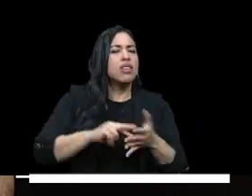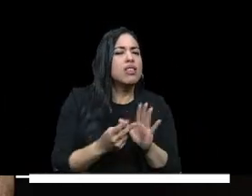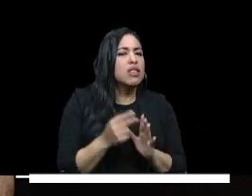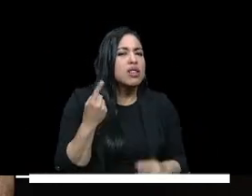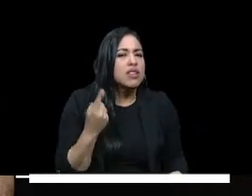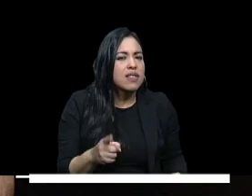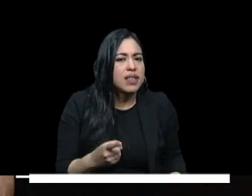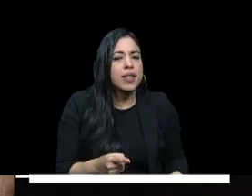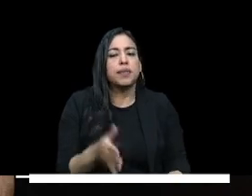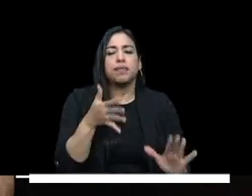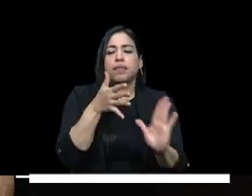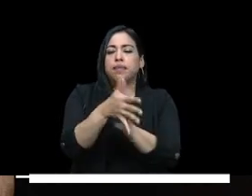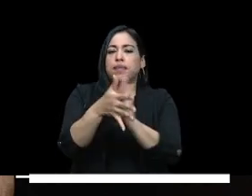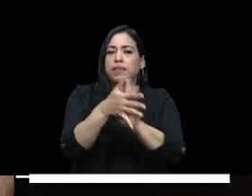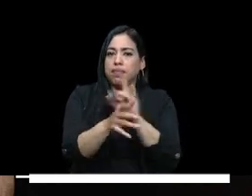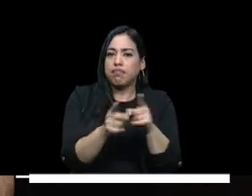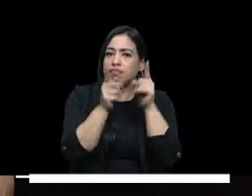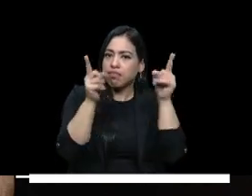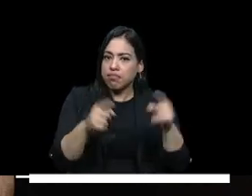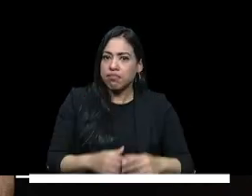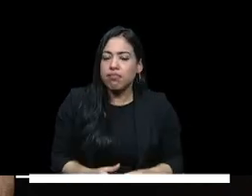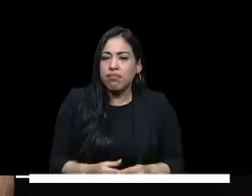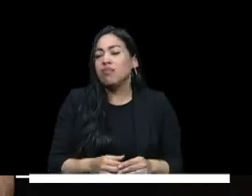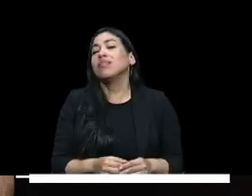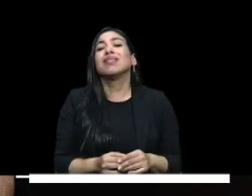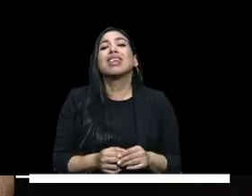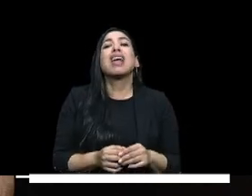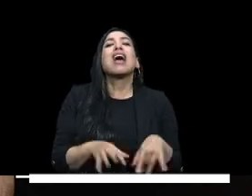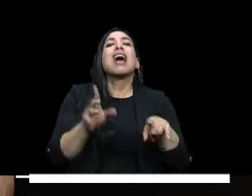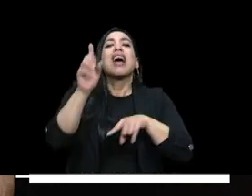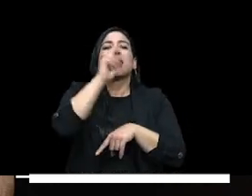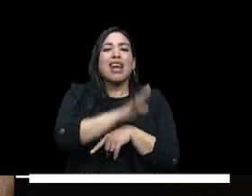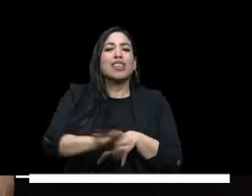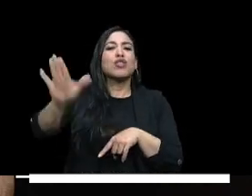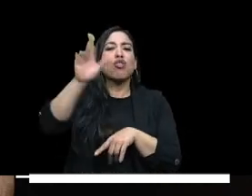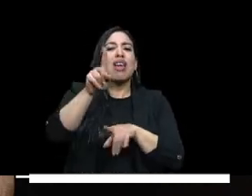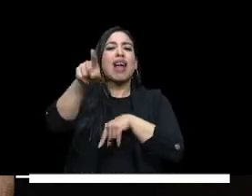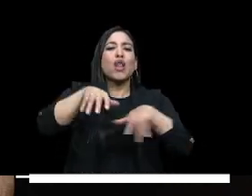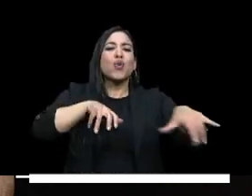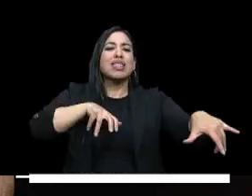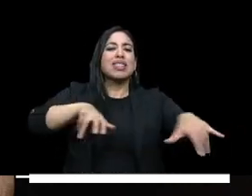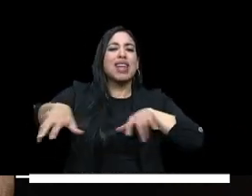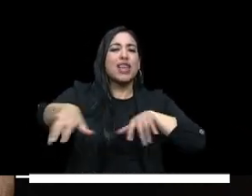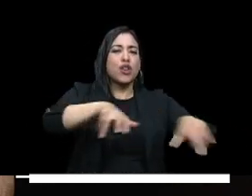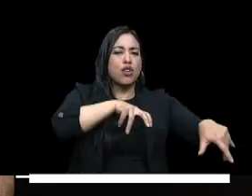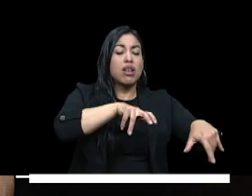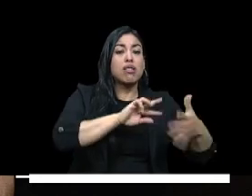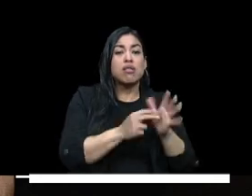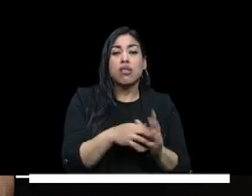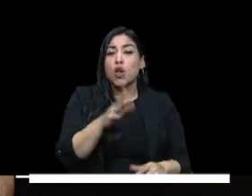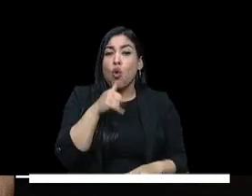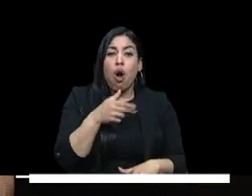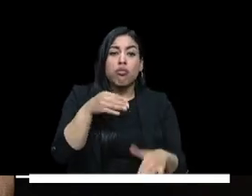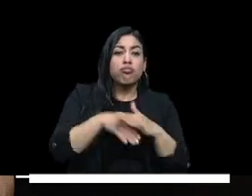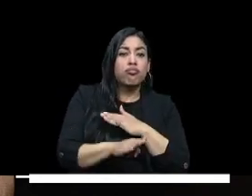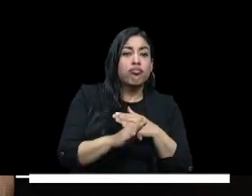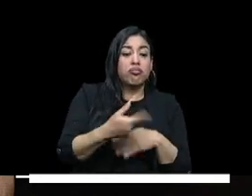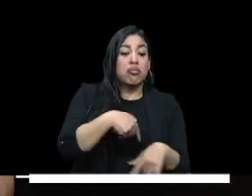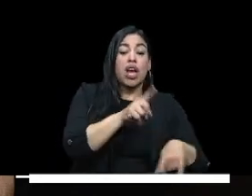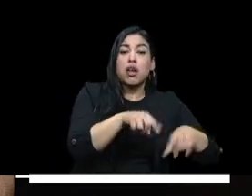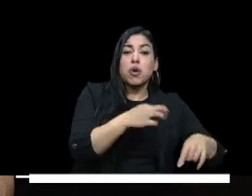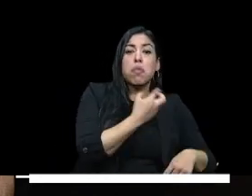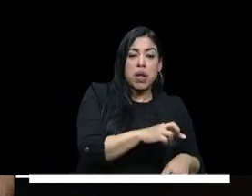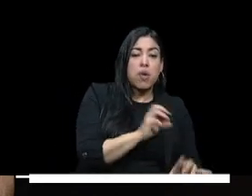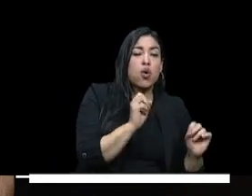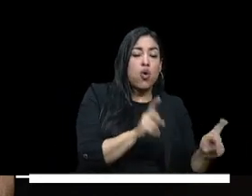que en algunos en algunas regiones del país donde no se está garantizando la secundaria